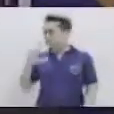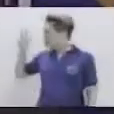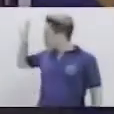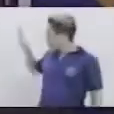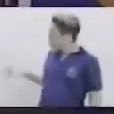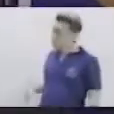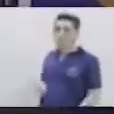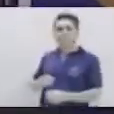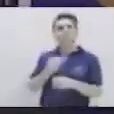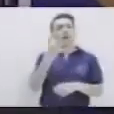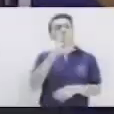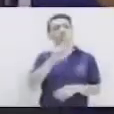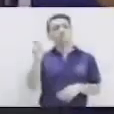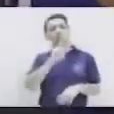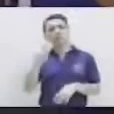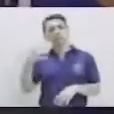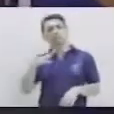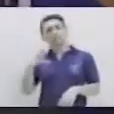meses tiene el año?